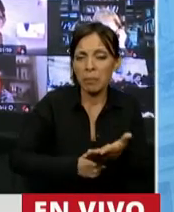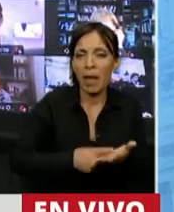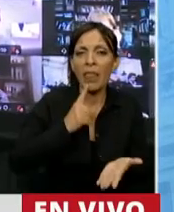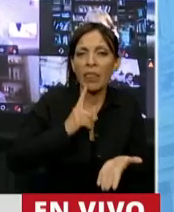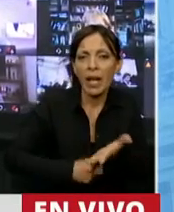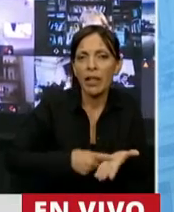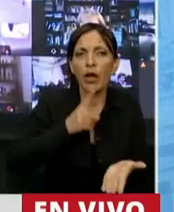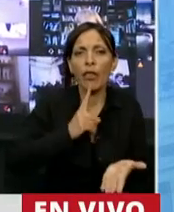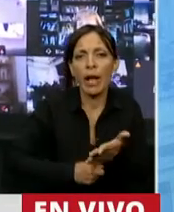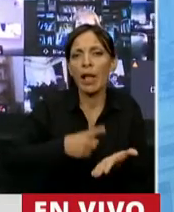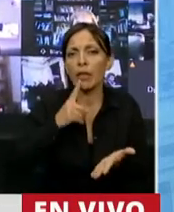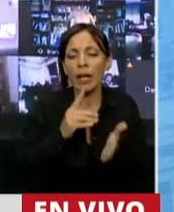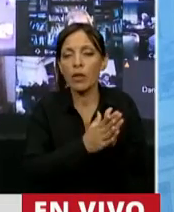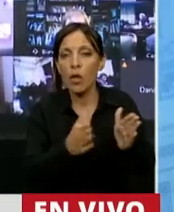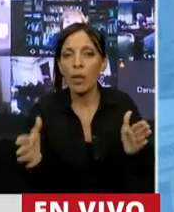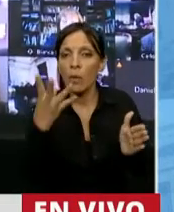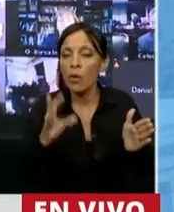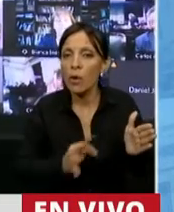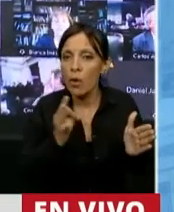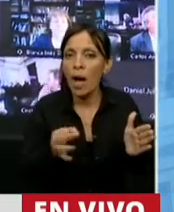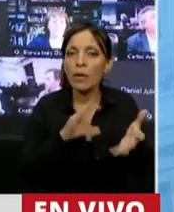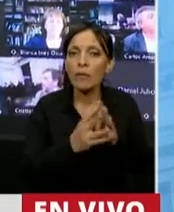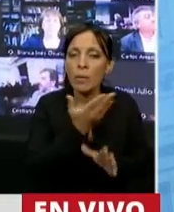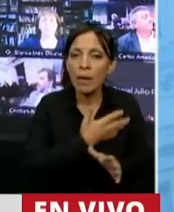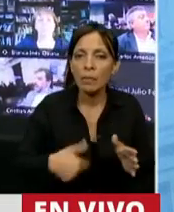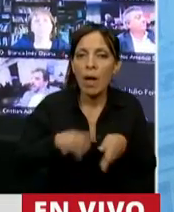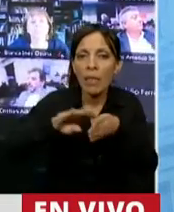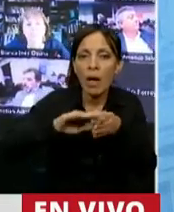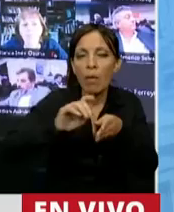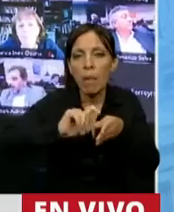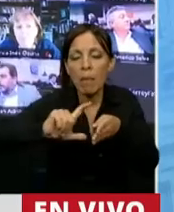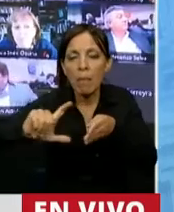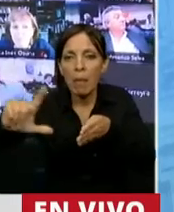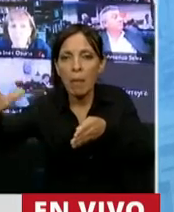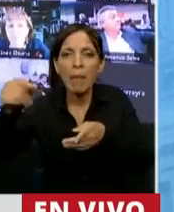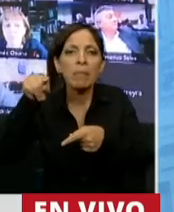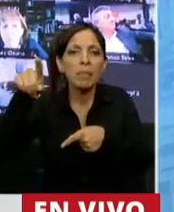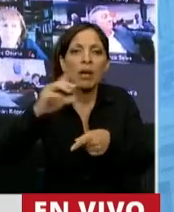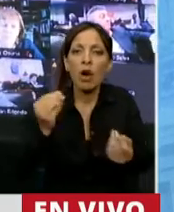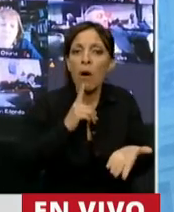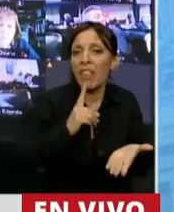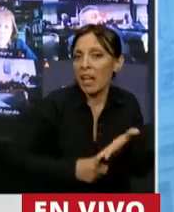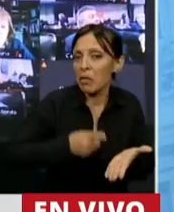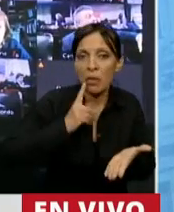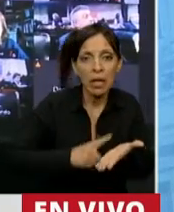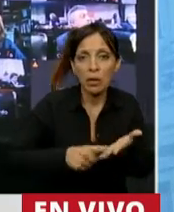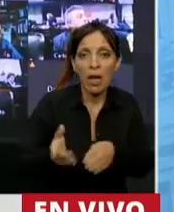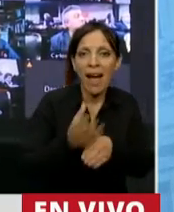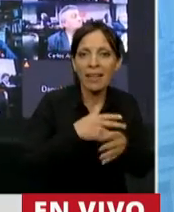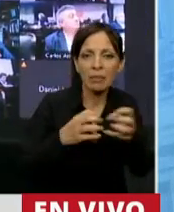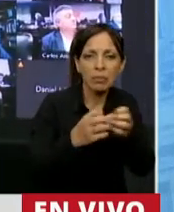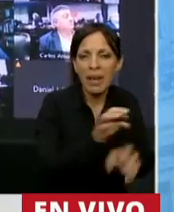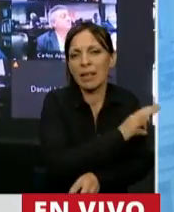4 años llevaron el proceso más vertiginoso de endeudamiento de la Argentina y lo hicieron por decreto sin discutirlo con nadie.